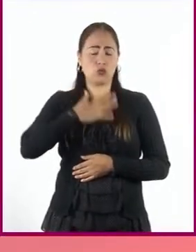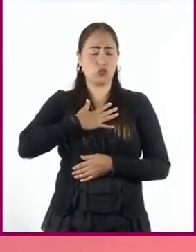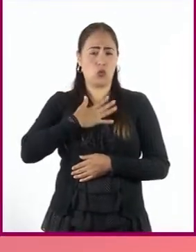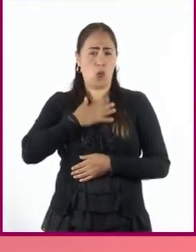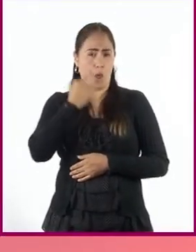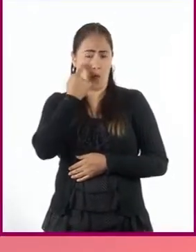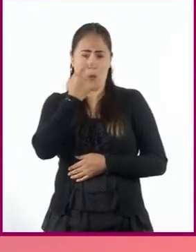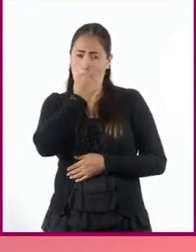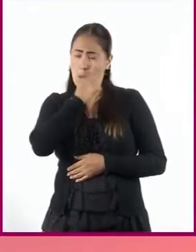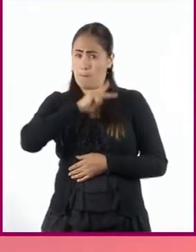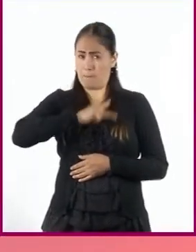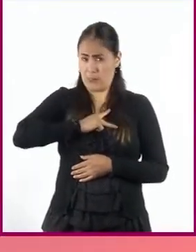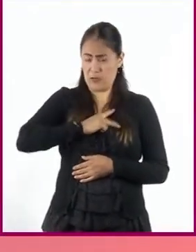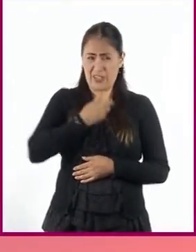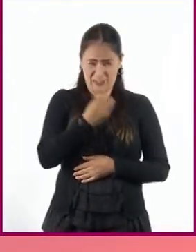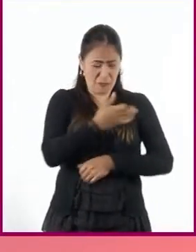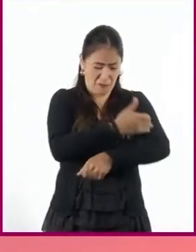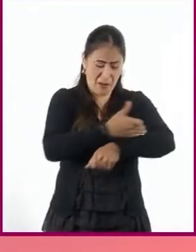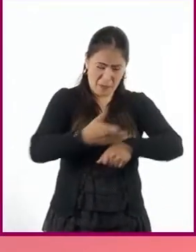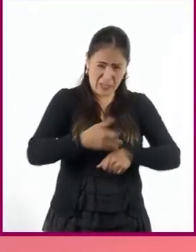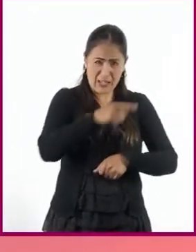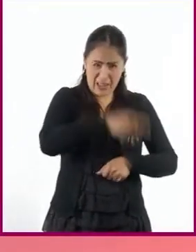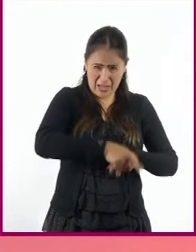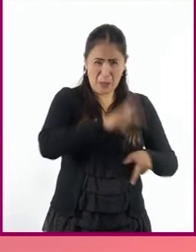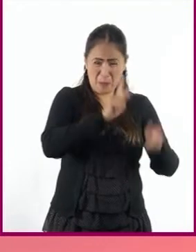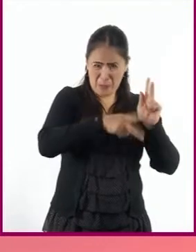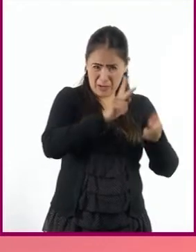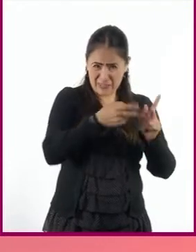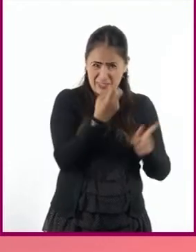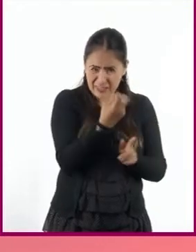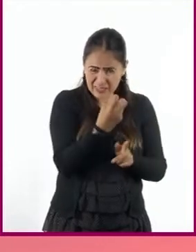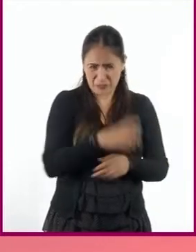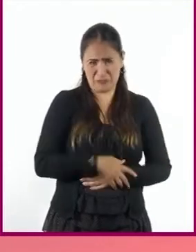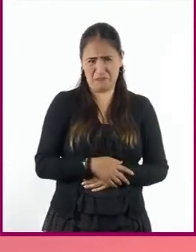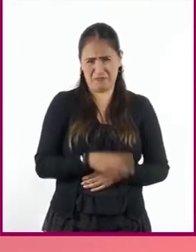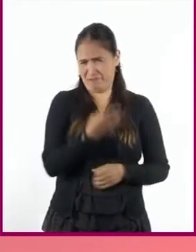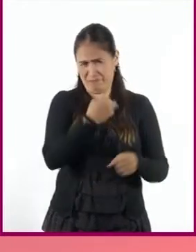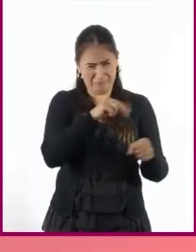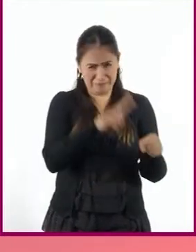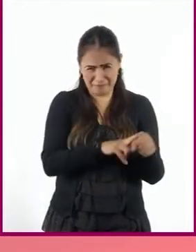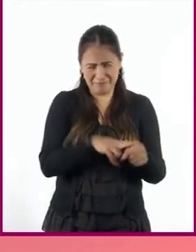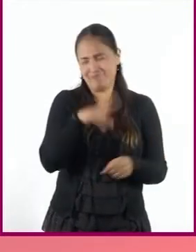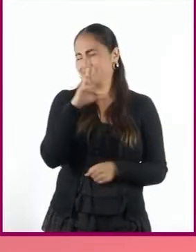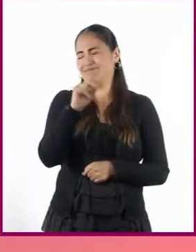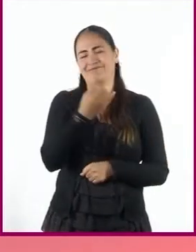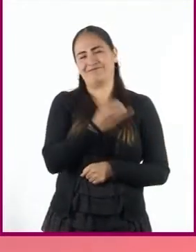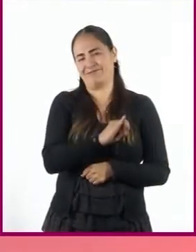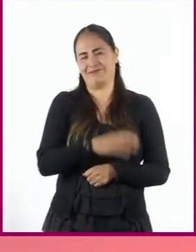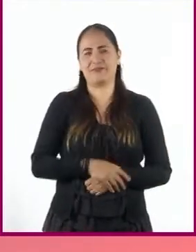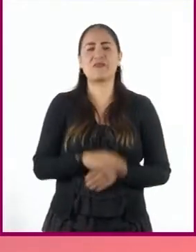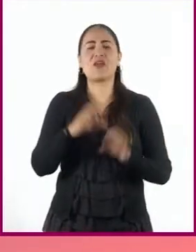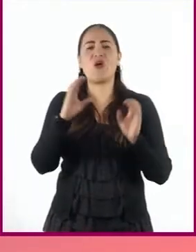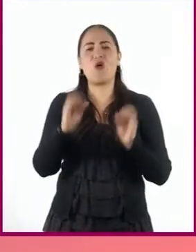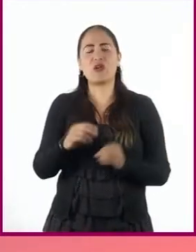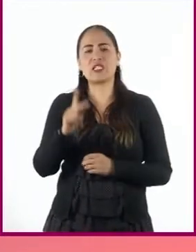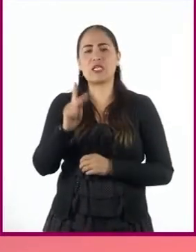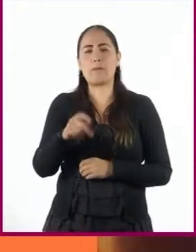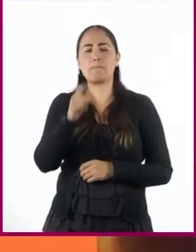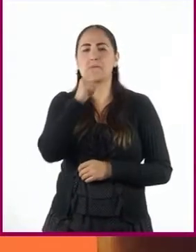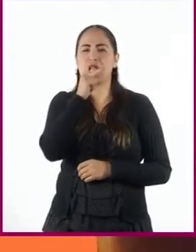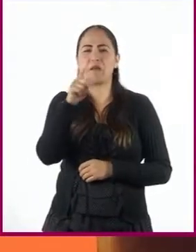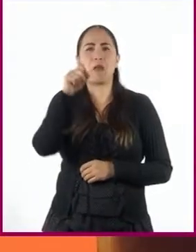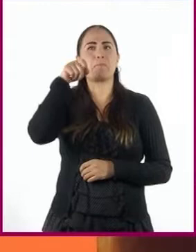Yo tampoco lo creo. Si lo piensan bien, se darán cuenta que no utilizan las moletillas usuales al hablar